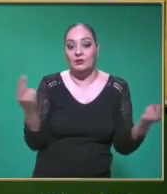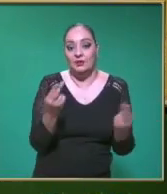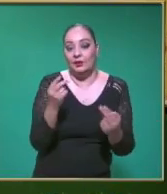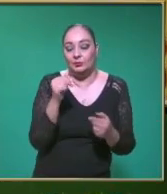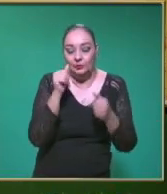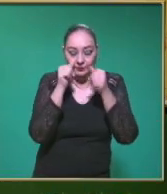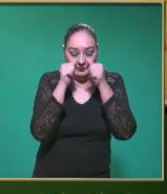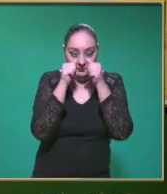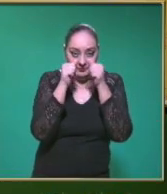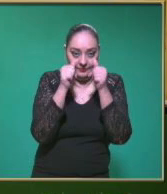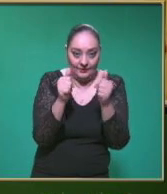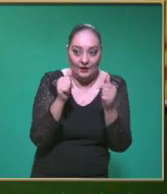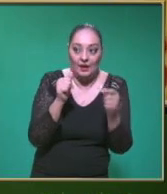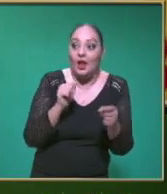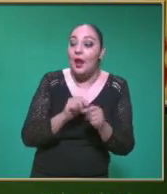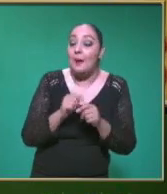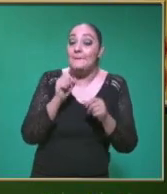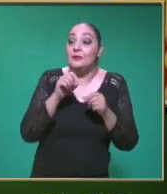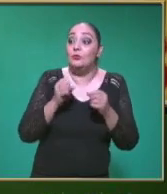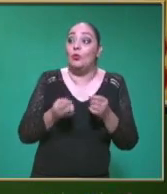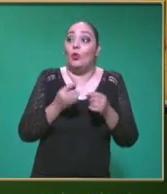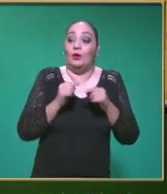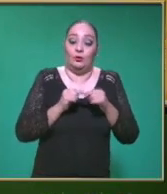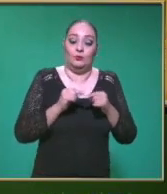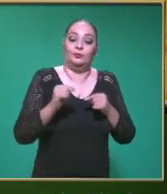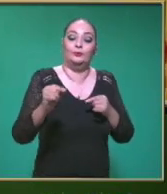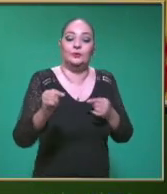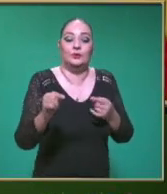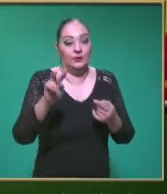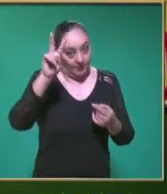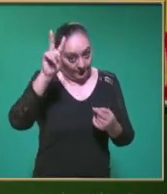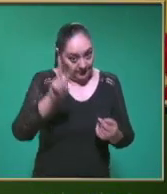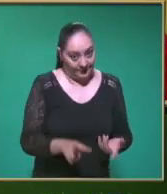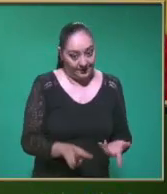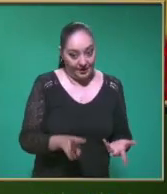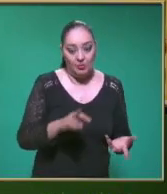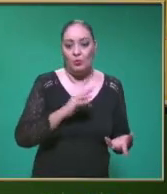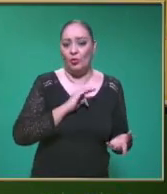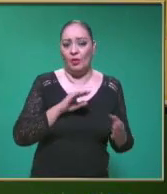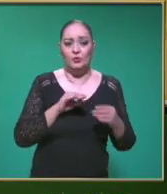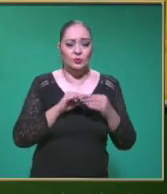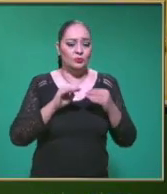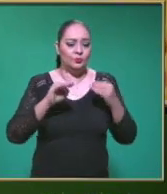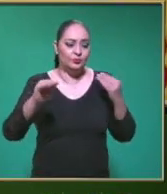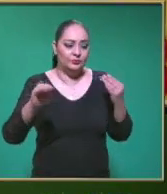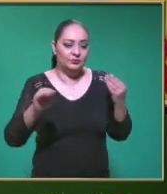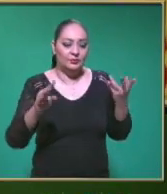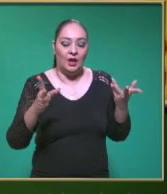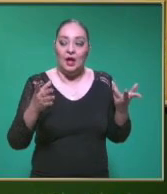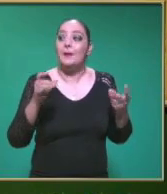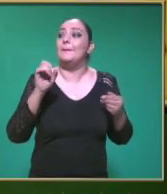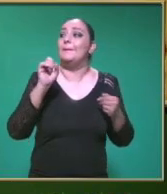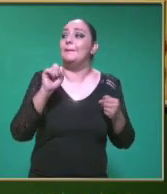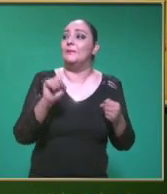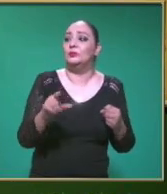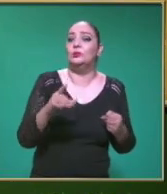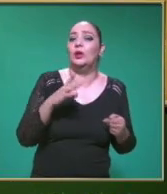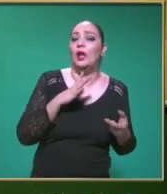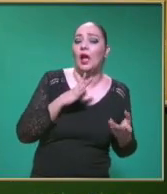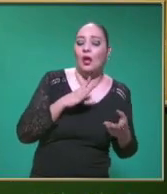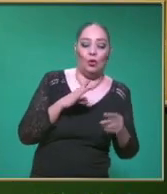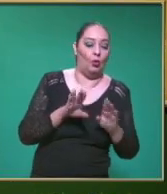cuenta Pues la medición ¿Verdad? Que sea real Que podamos medirla Y a través de los indicadores Como